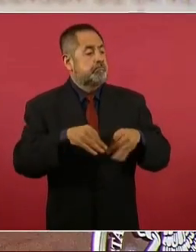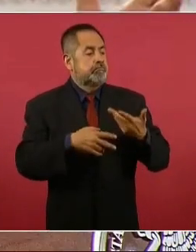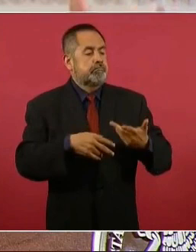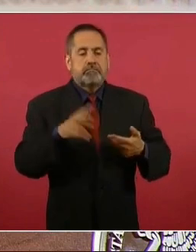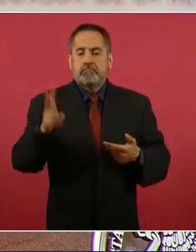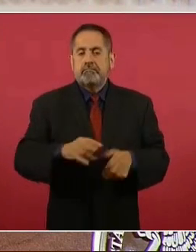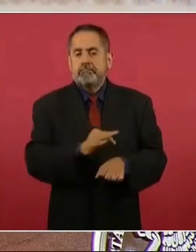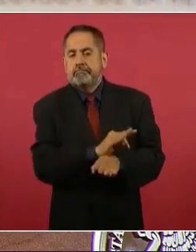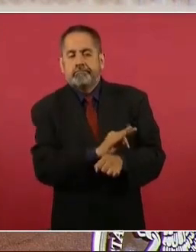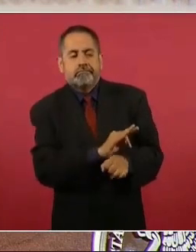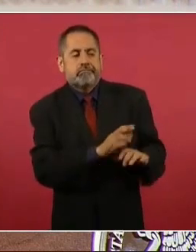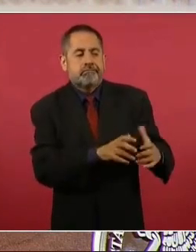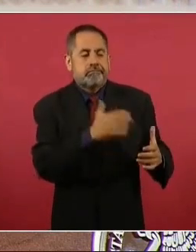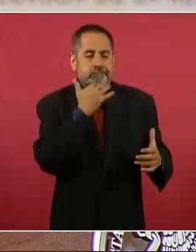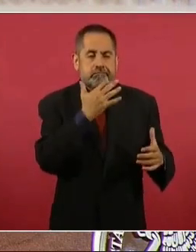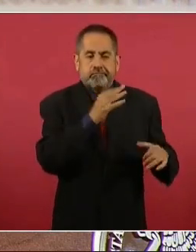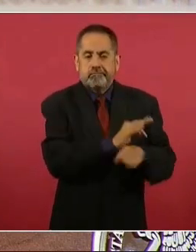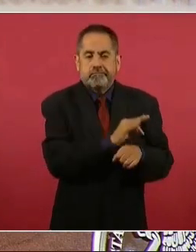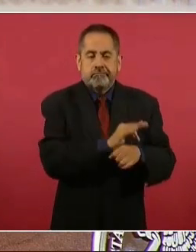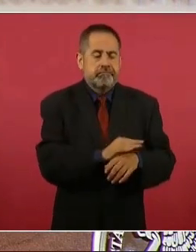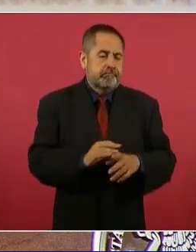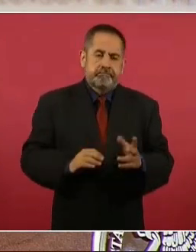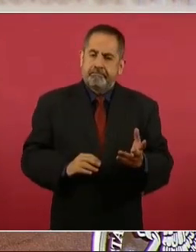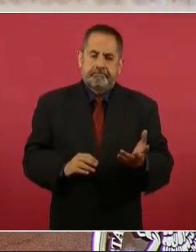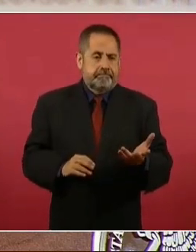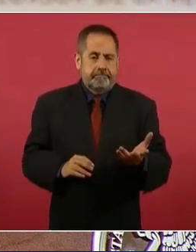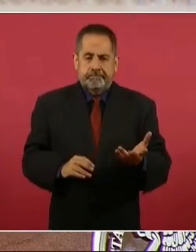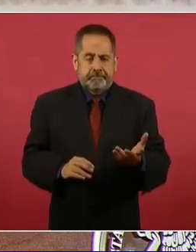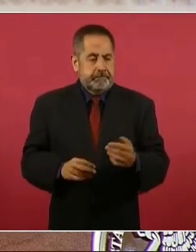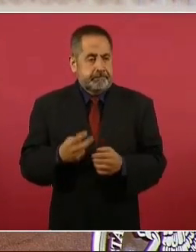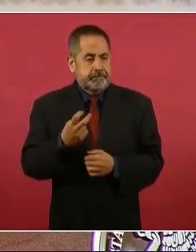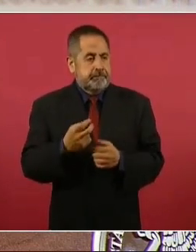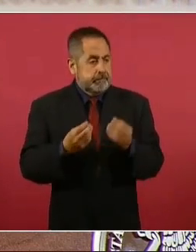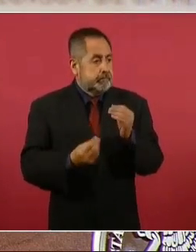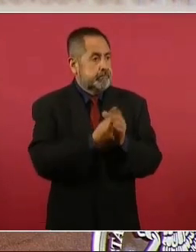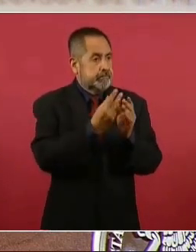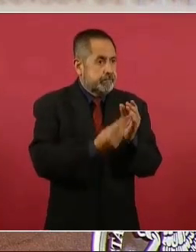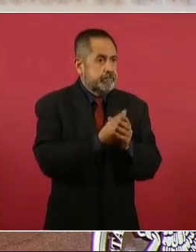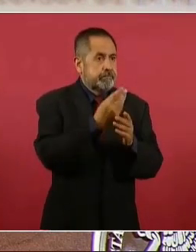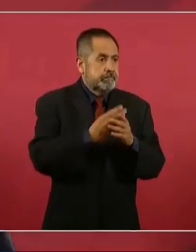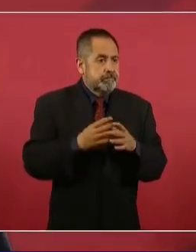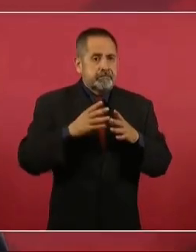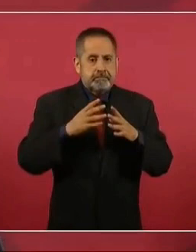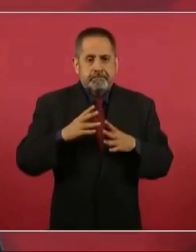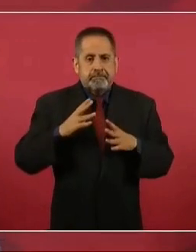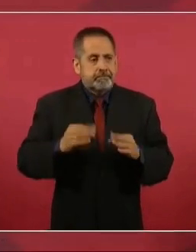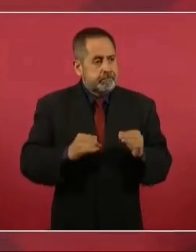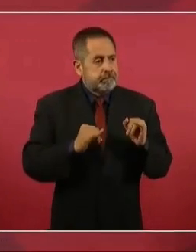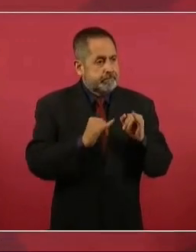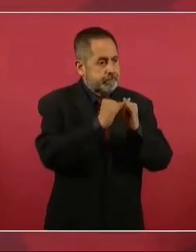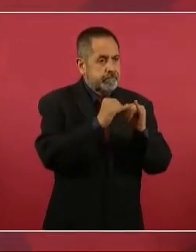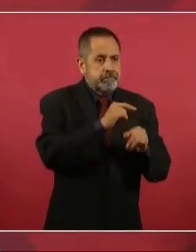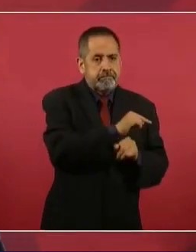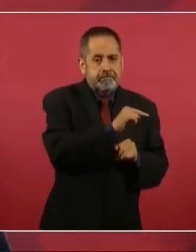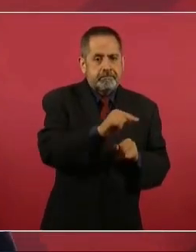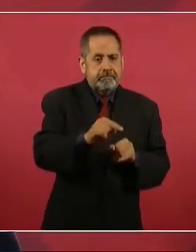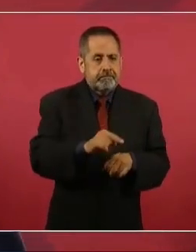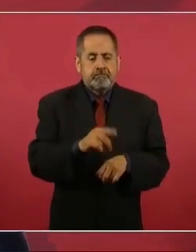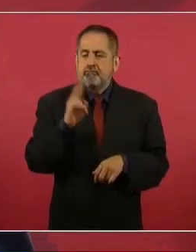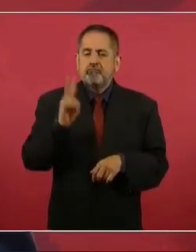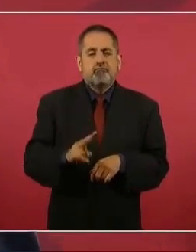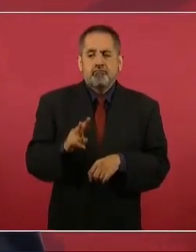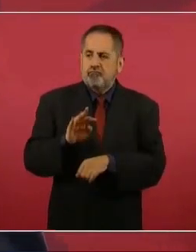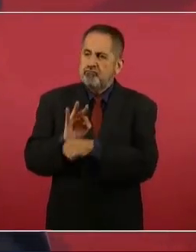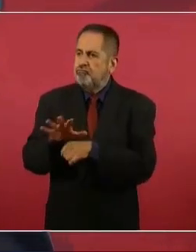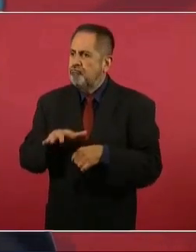fueron creando estos instrumentos para la defensa de intereses